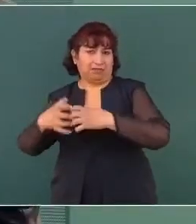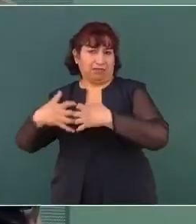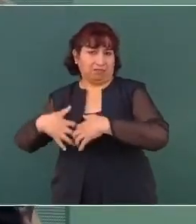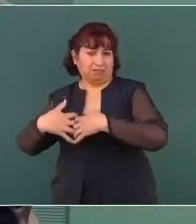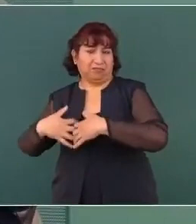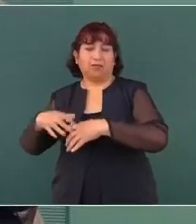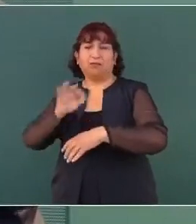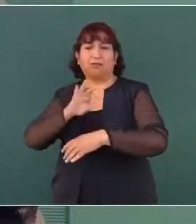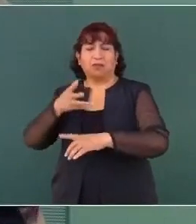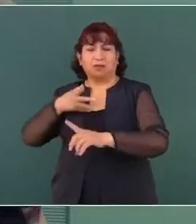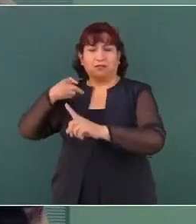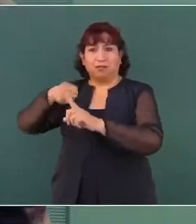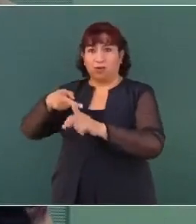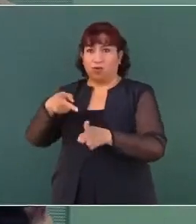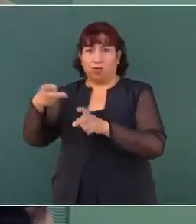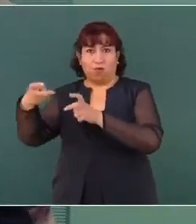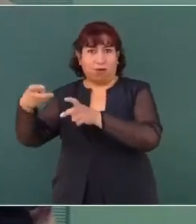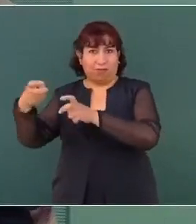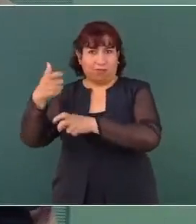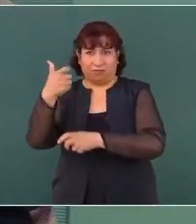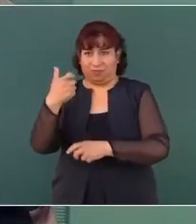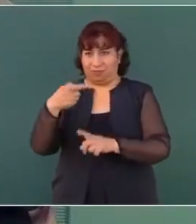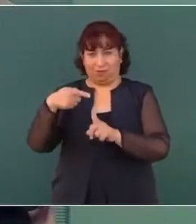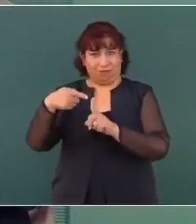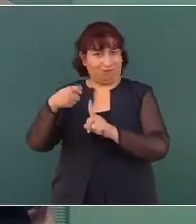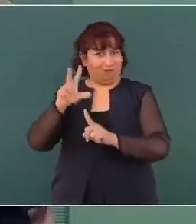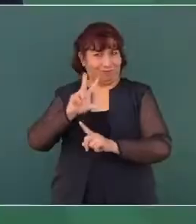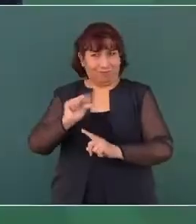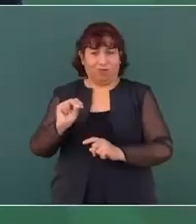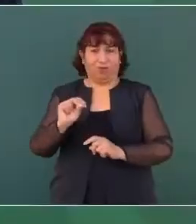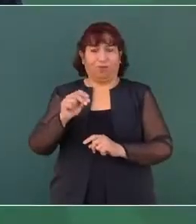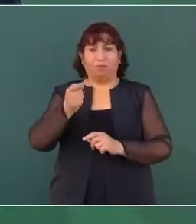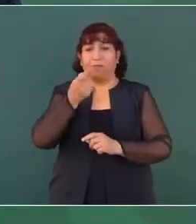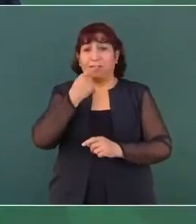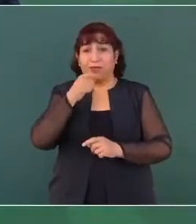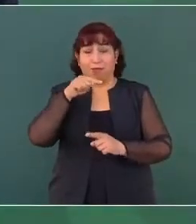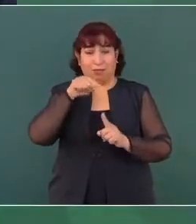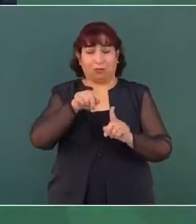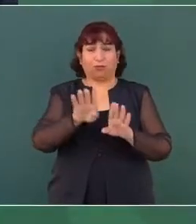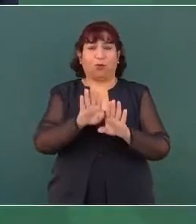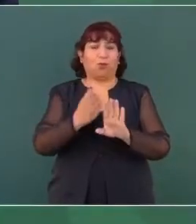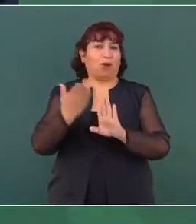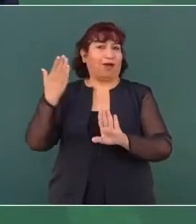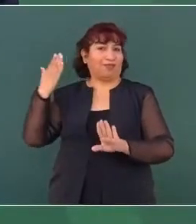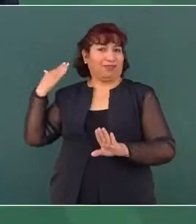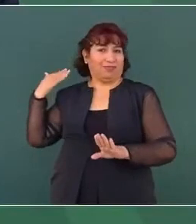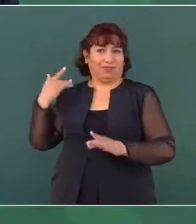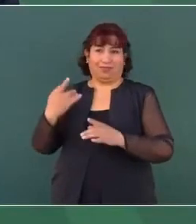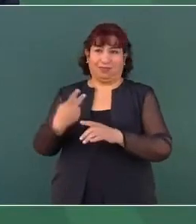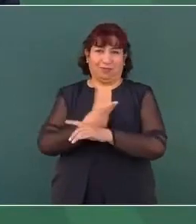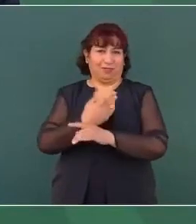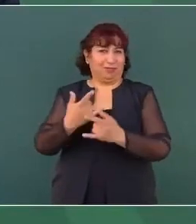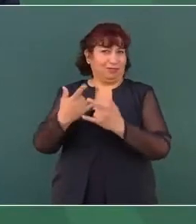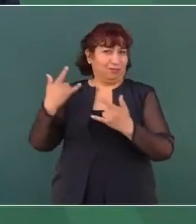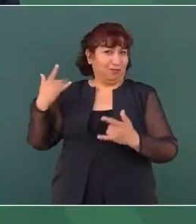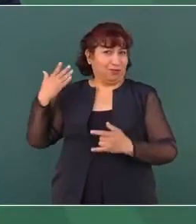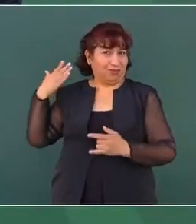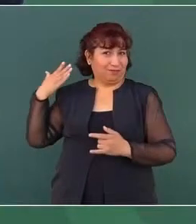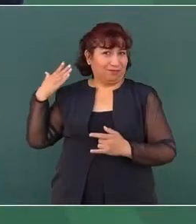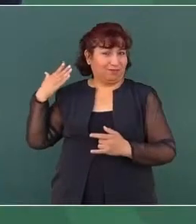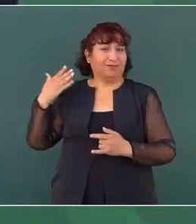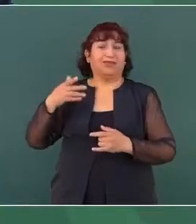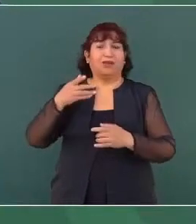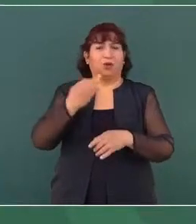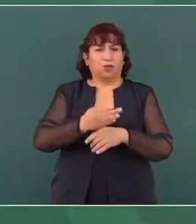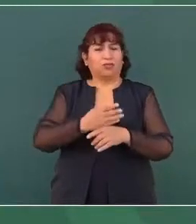que no se roben el dinero de los medicamentos, como sucedía, porque